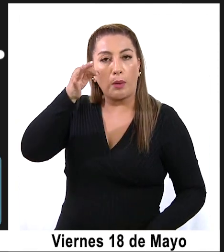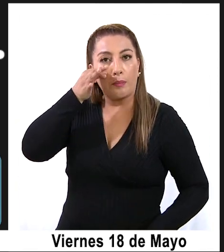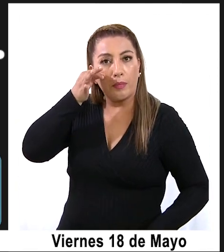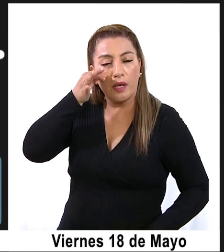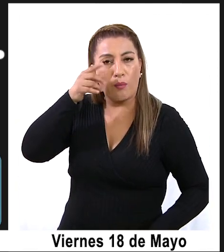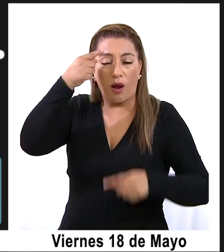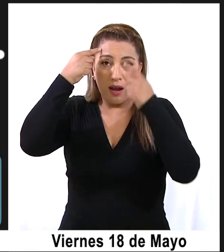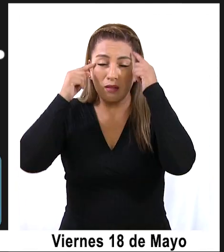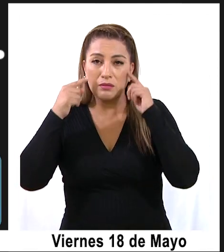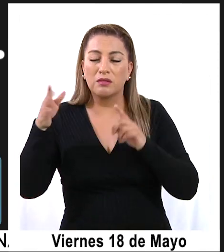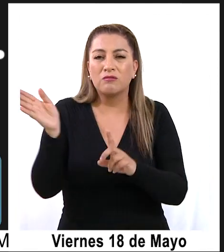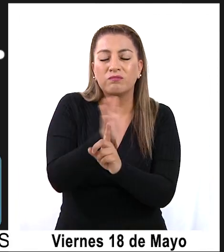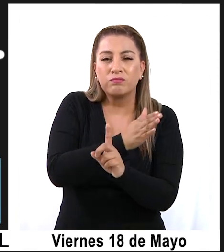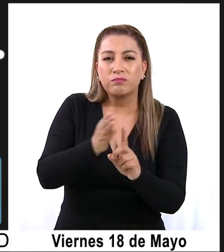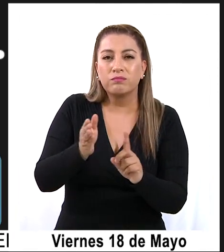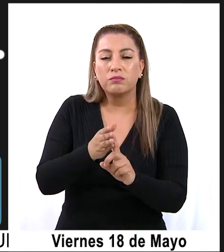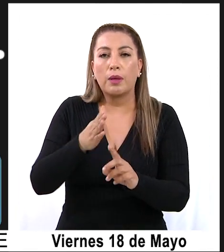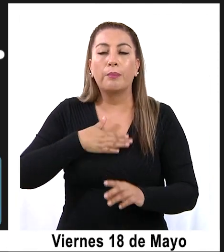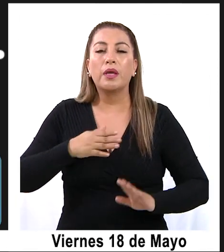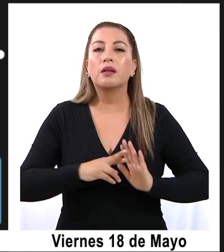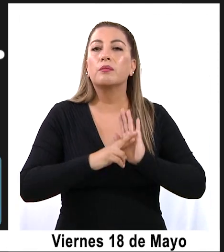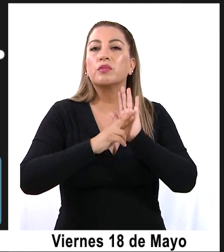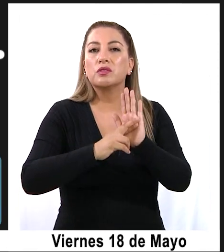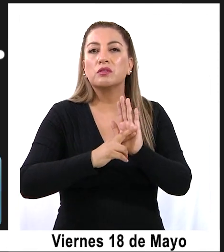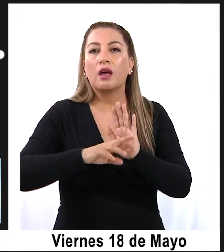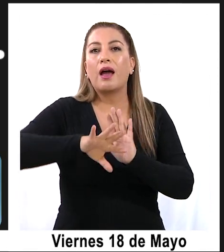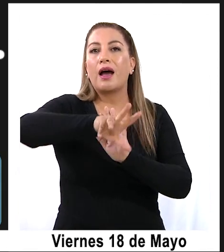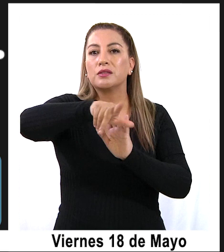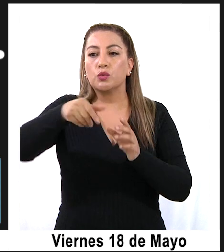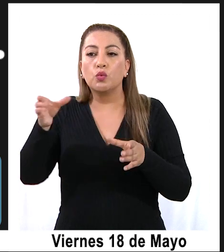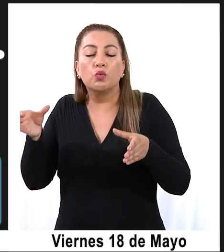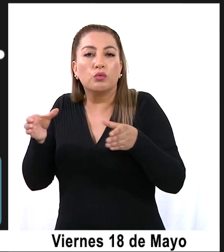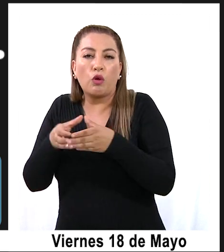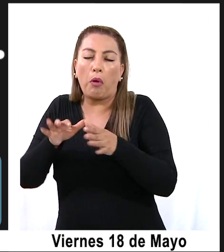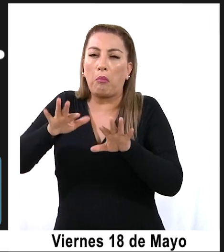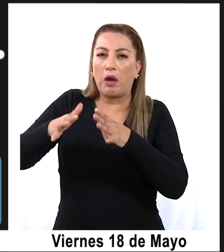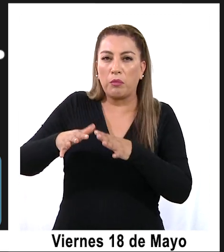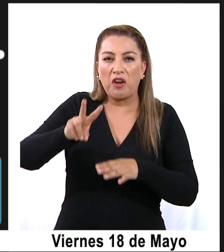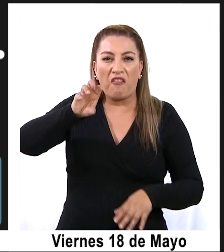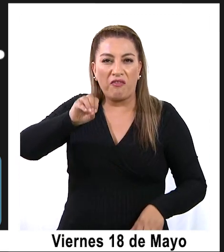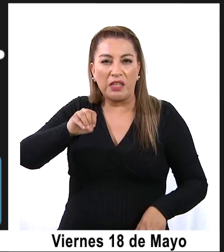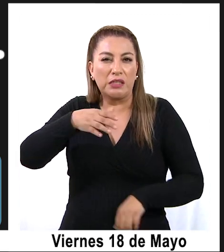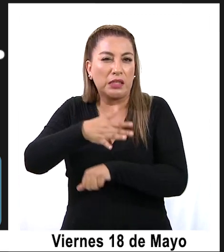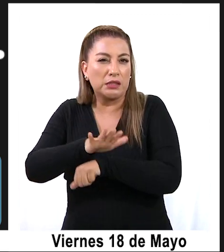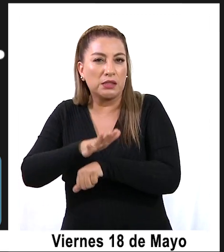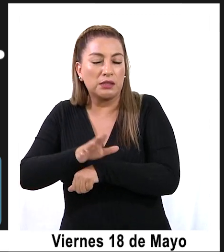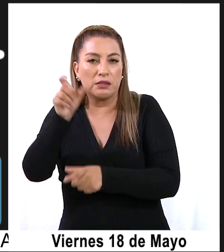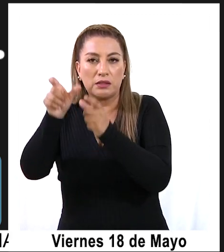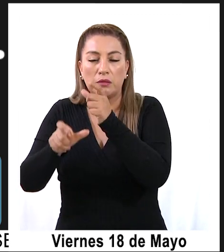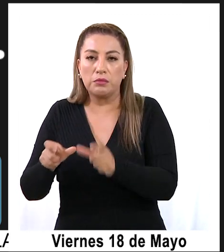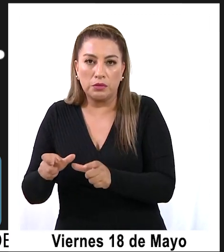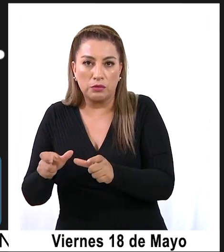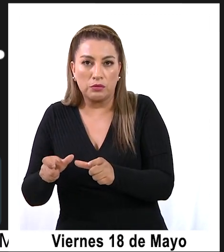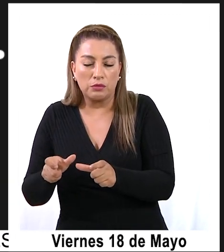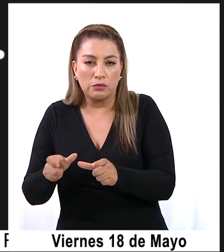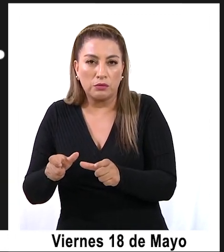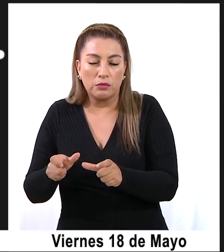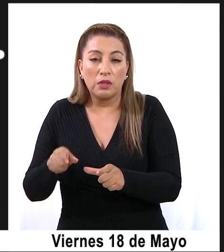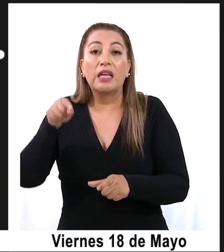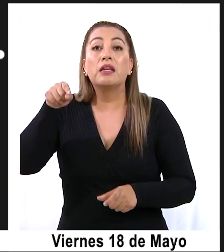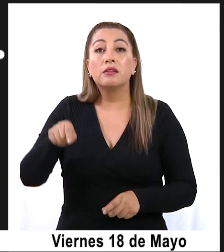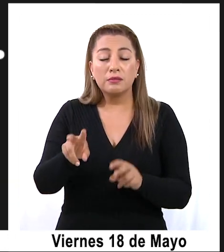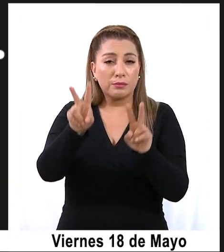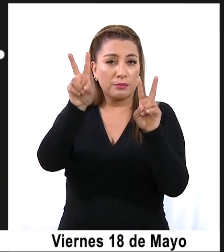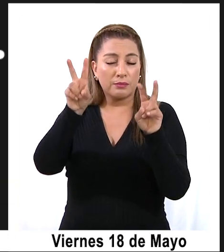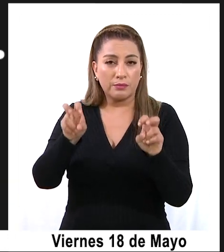agresiones, previo a ello habrían sido mis representados asaltados por un grupo, más o menos de 20, 15 personas, su señoría, y en ese